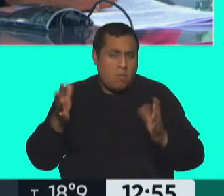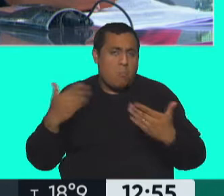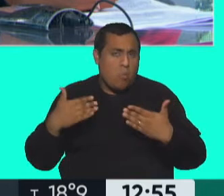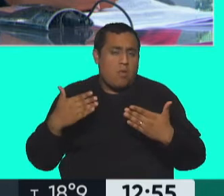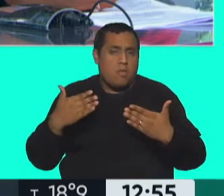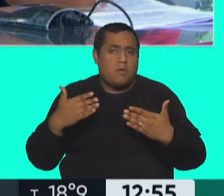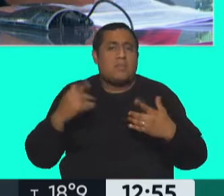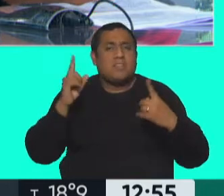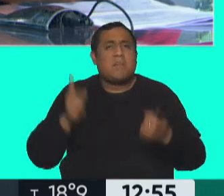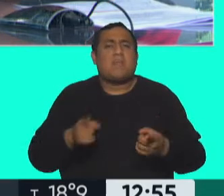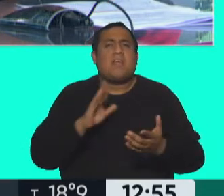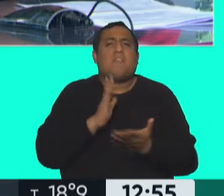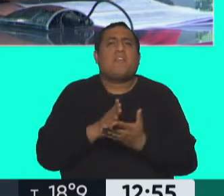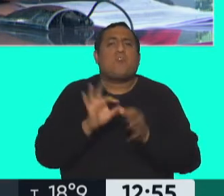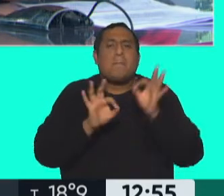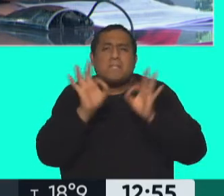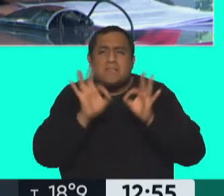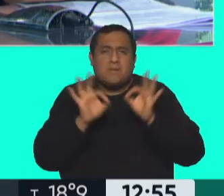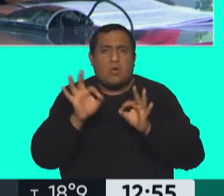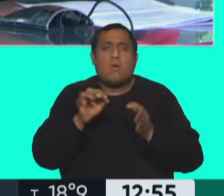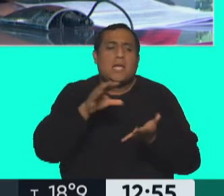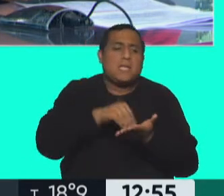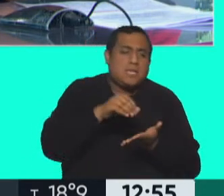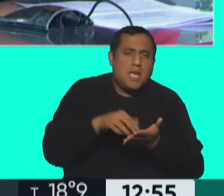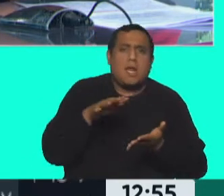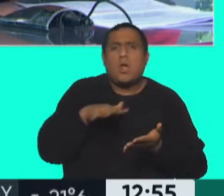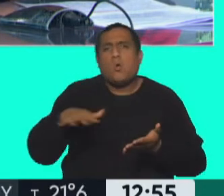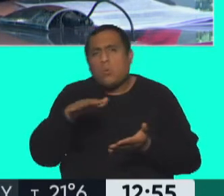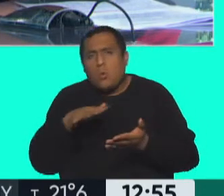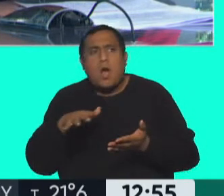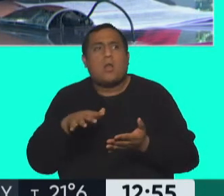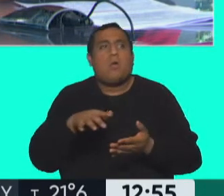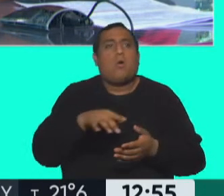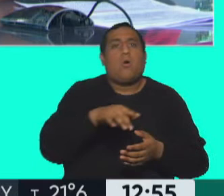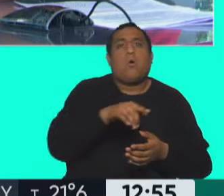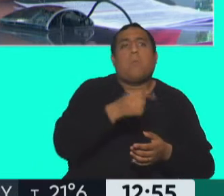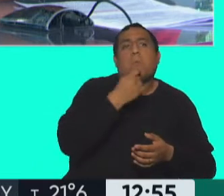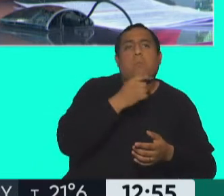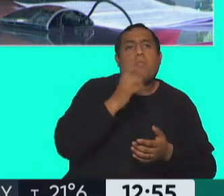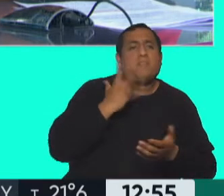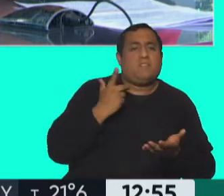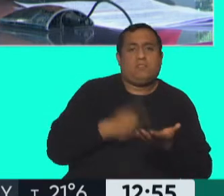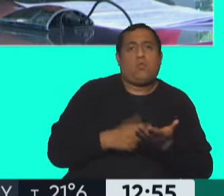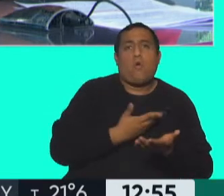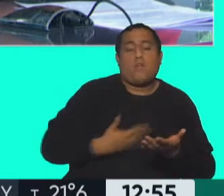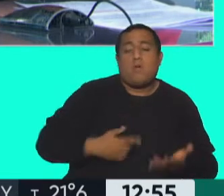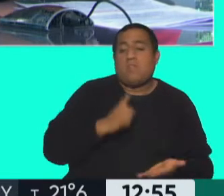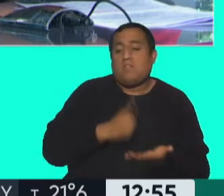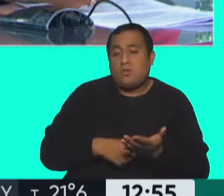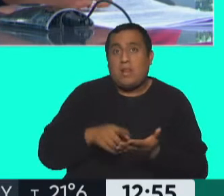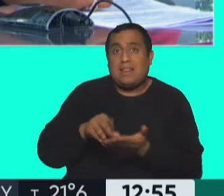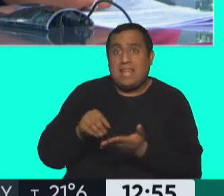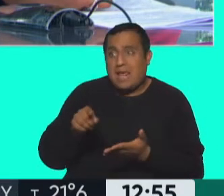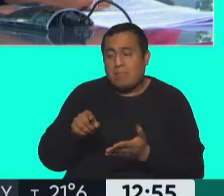y también los derechos específicos como tierra y territorio, el derecho a ser consultados cada vez que los estados tomen decisiones que vayan a